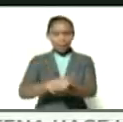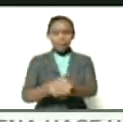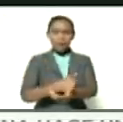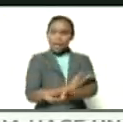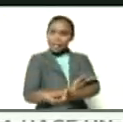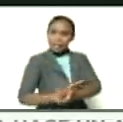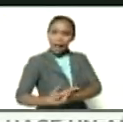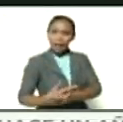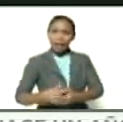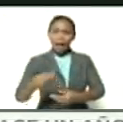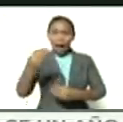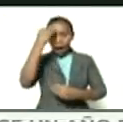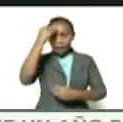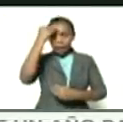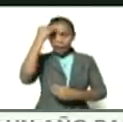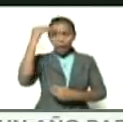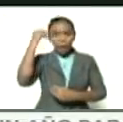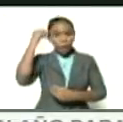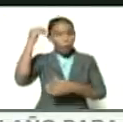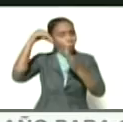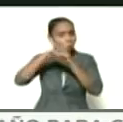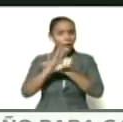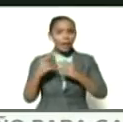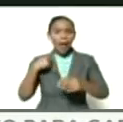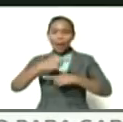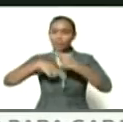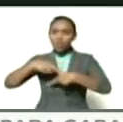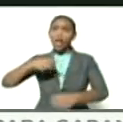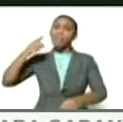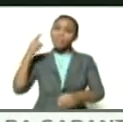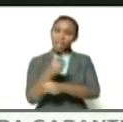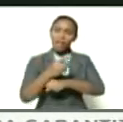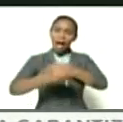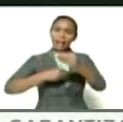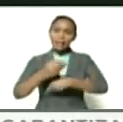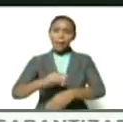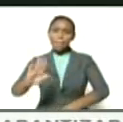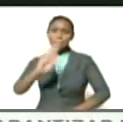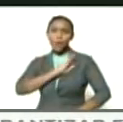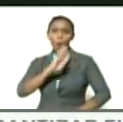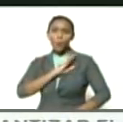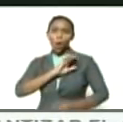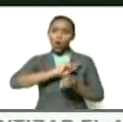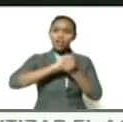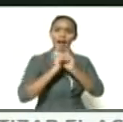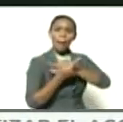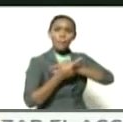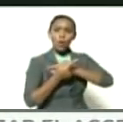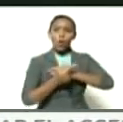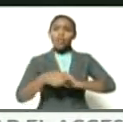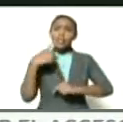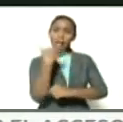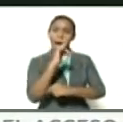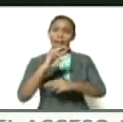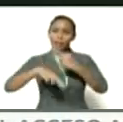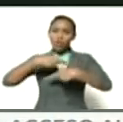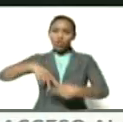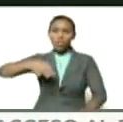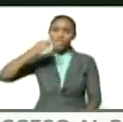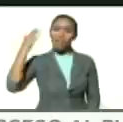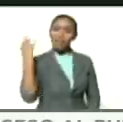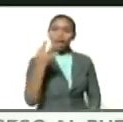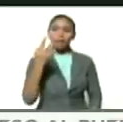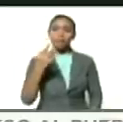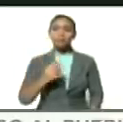sangre en los genes una revolución debe gestar sus propios cambios si es una revolución verdadera